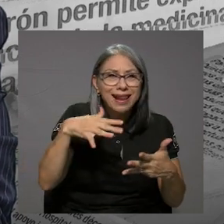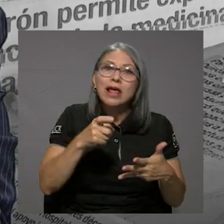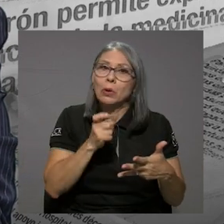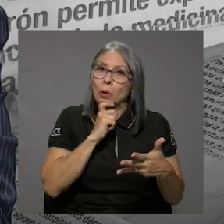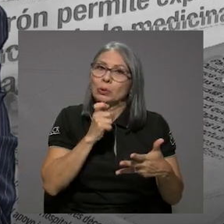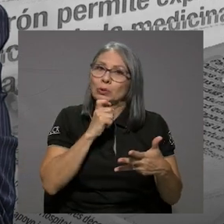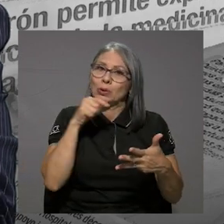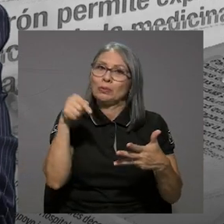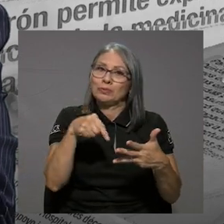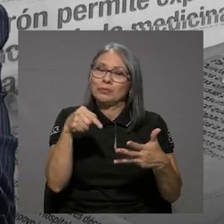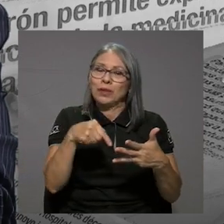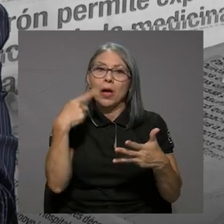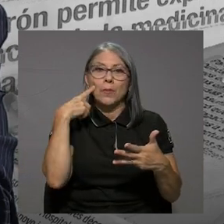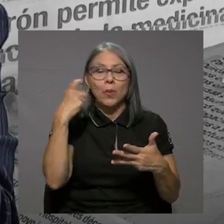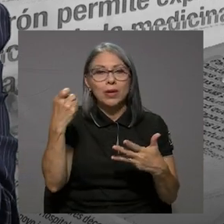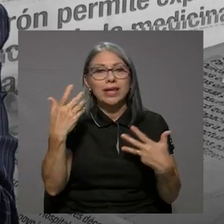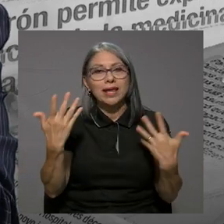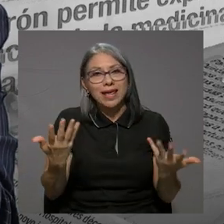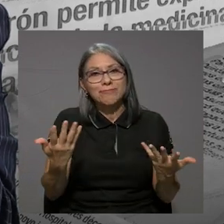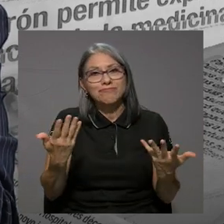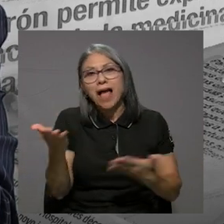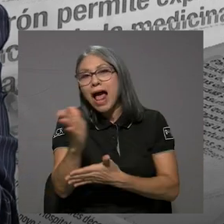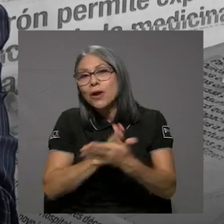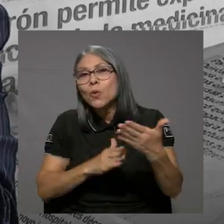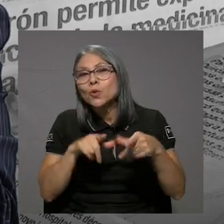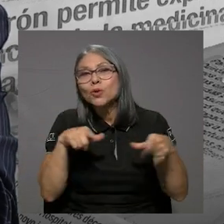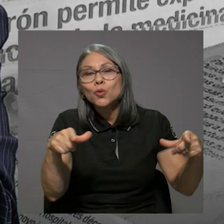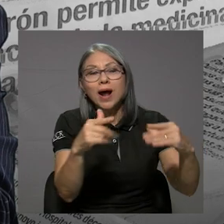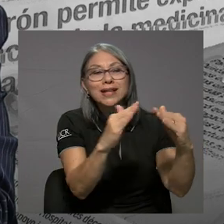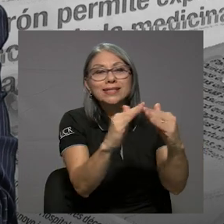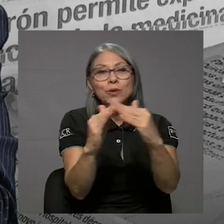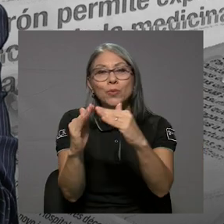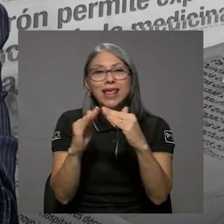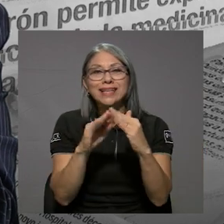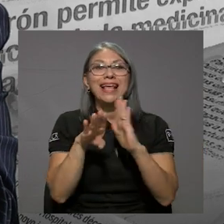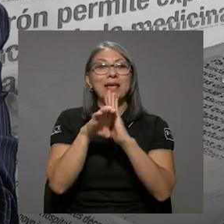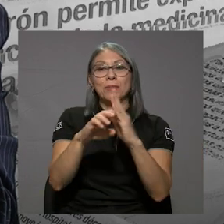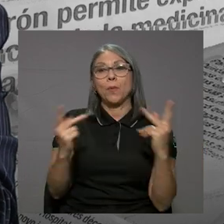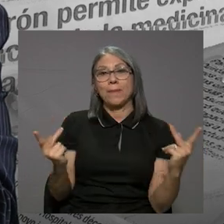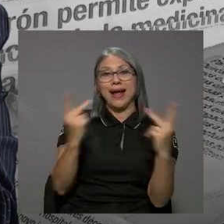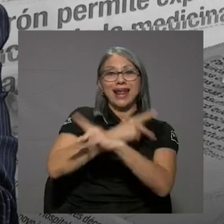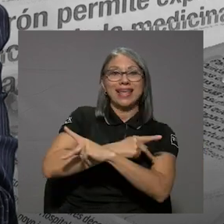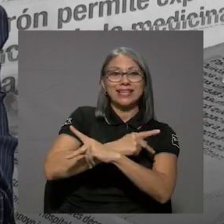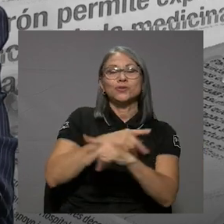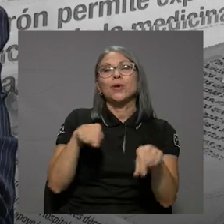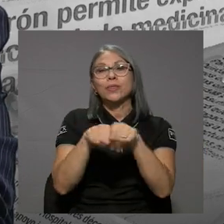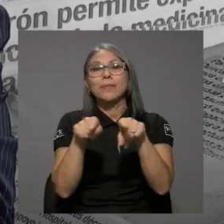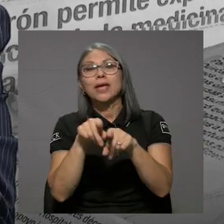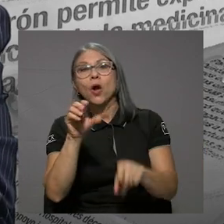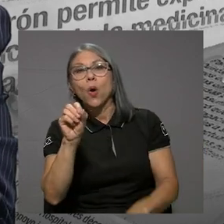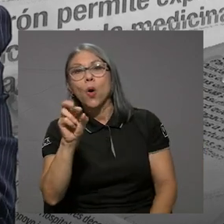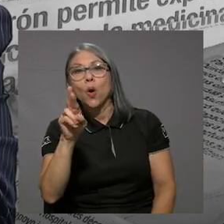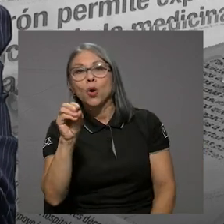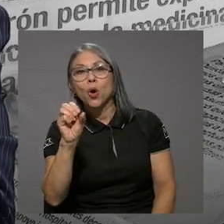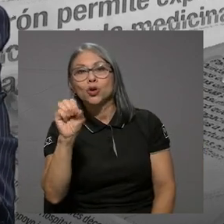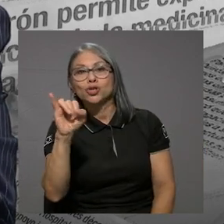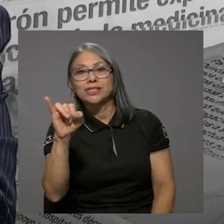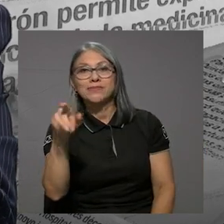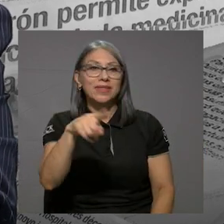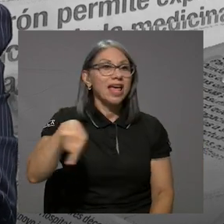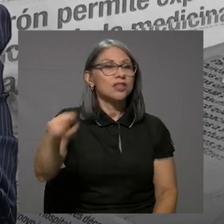poco que saliera, porque, bueno, hubo comunidades como en Paraíso, en Orozi, que